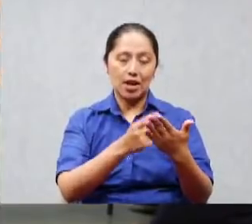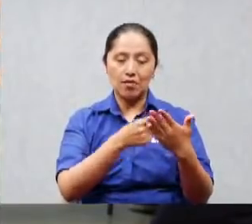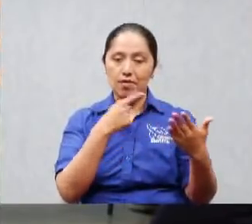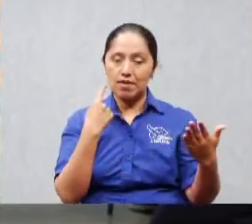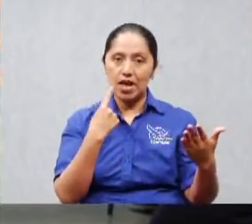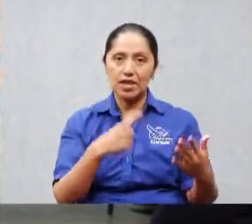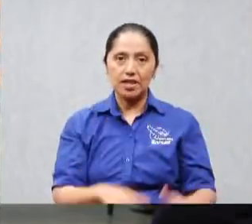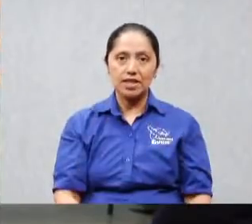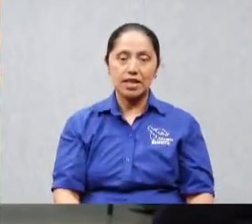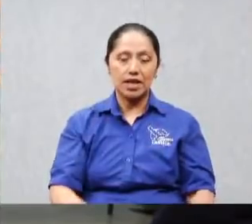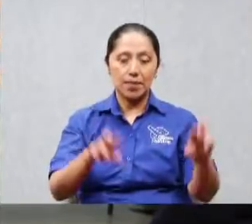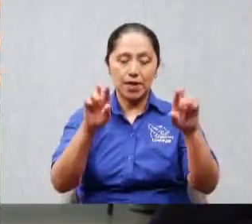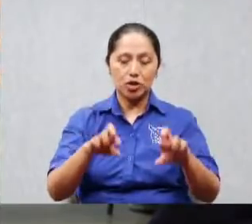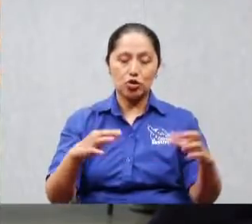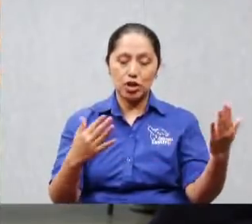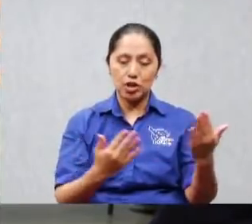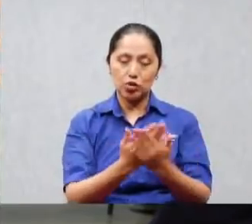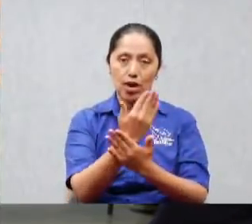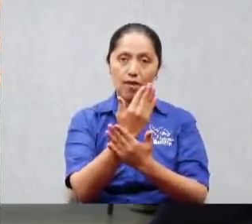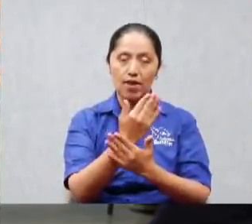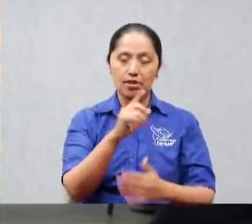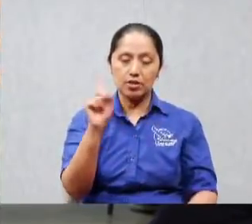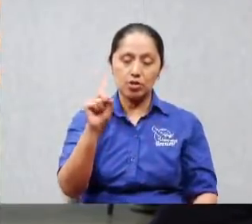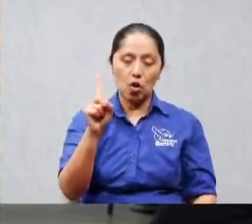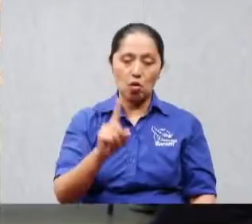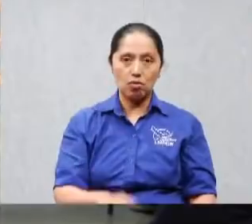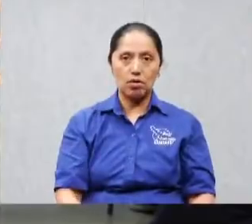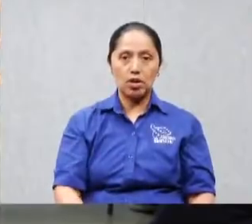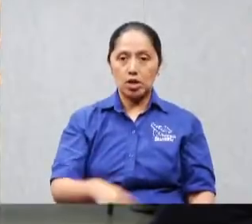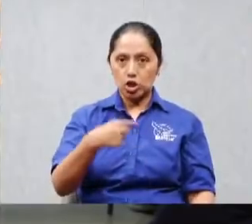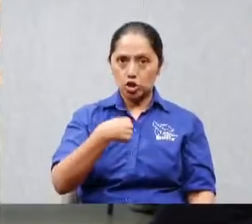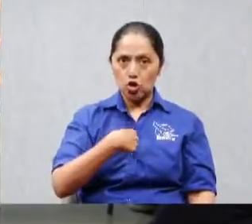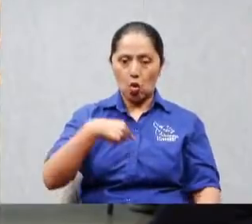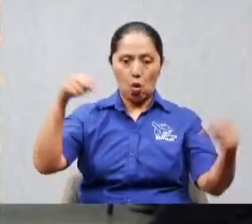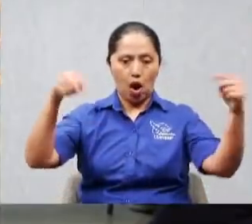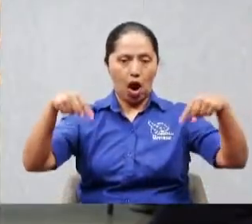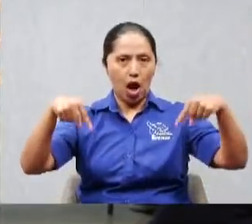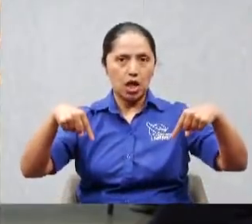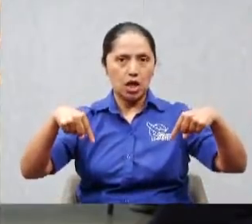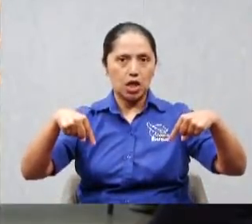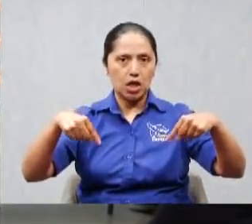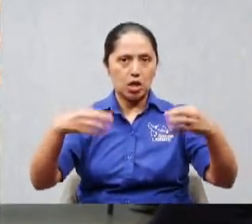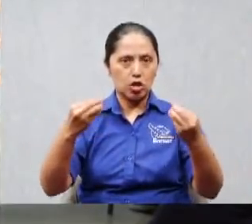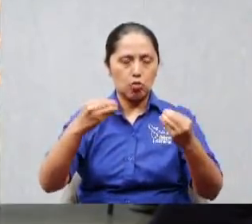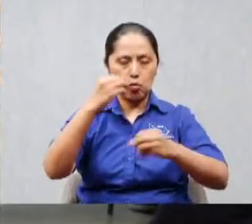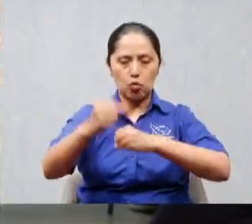cuánto que por aquí que por allá y lo ponen ahí a predicar ¿y yo qué?